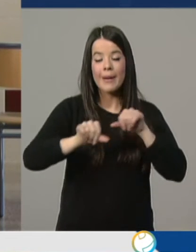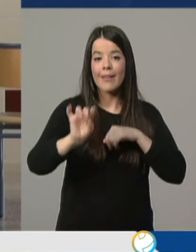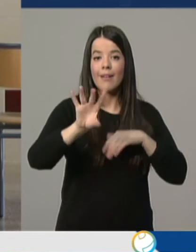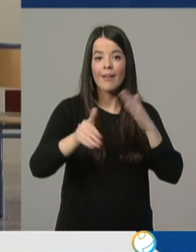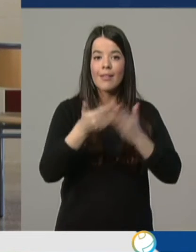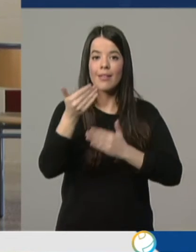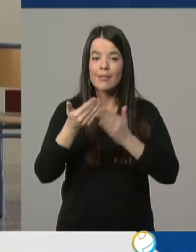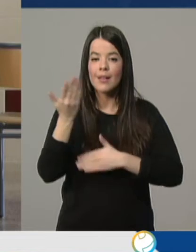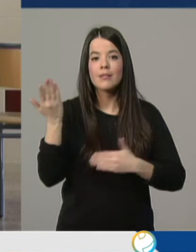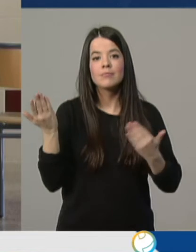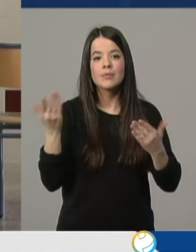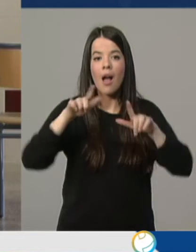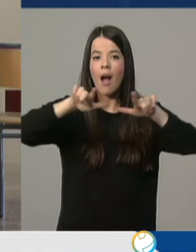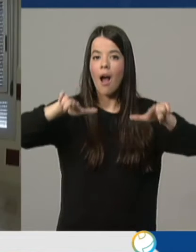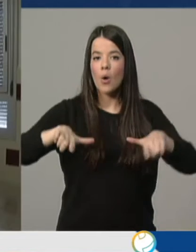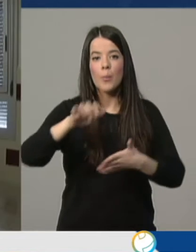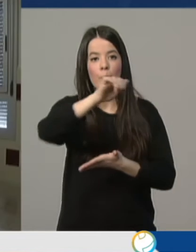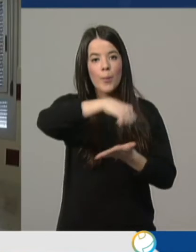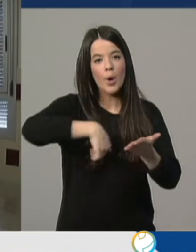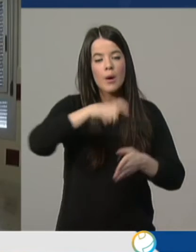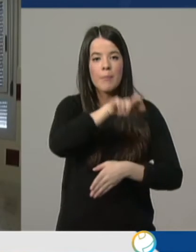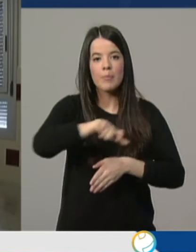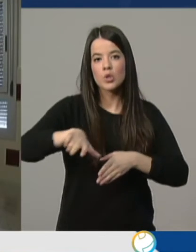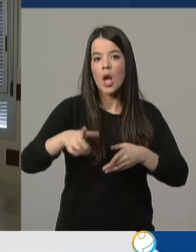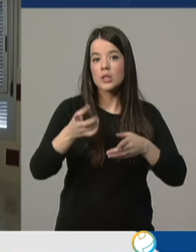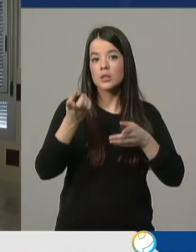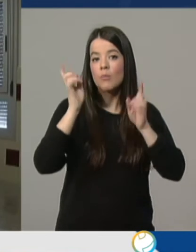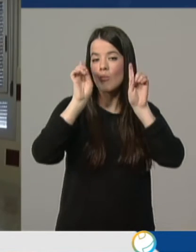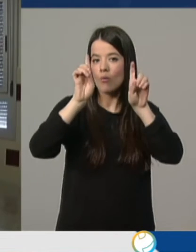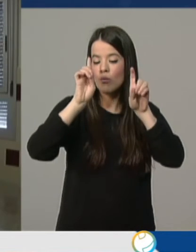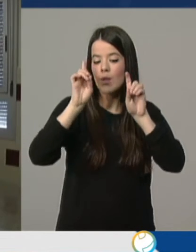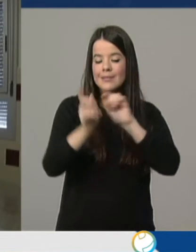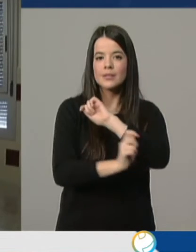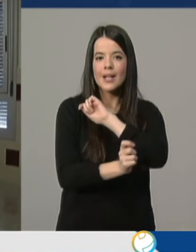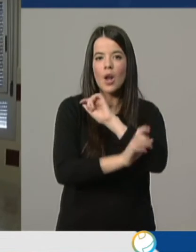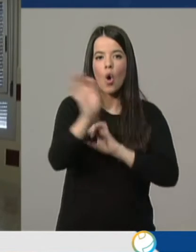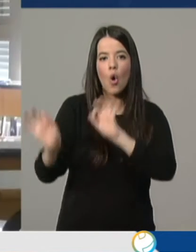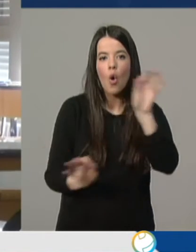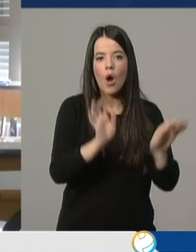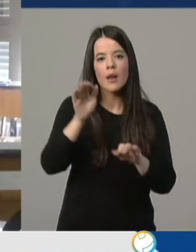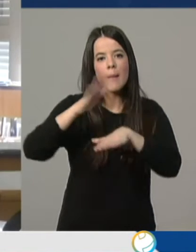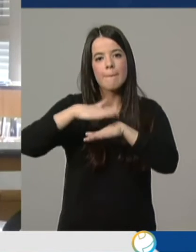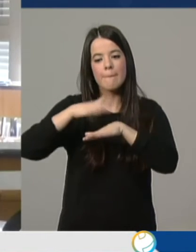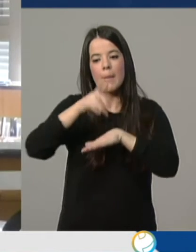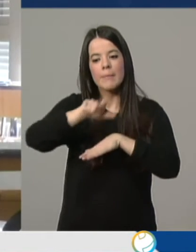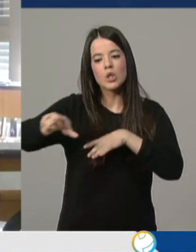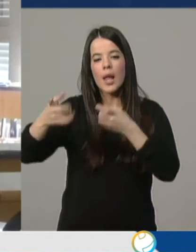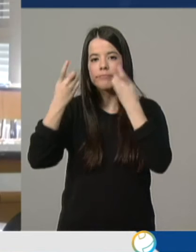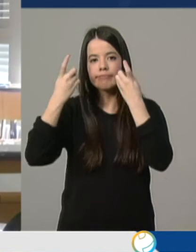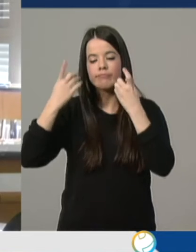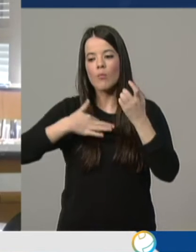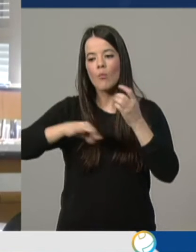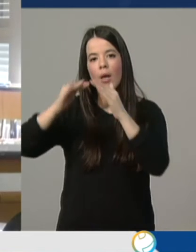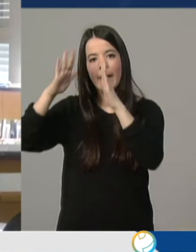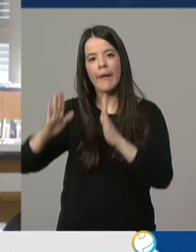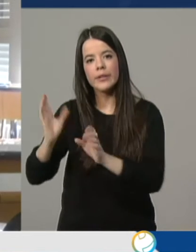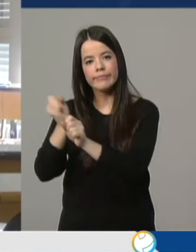permanecerán así, vacías, y con los profesores, eso sí, organizando tareas para que los estudiantes puedan realizar en sus casas. Primer día de